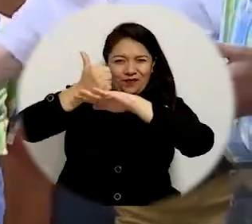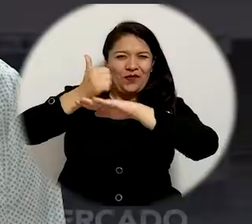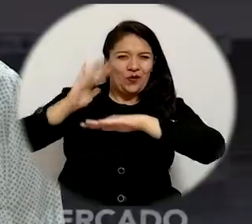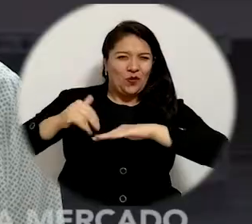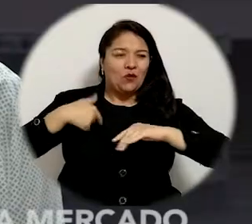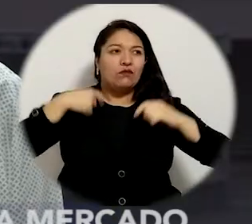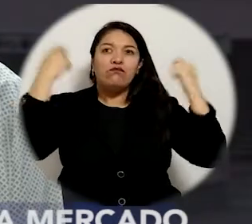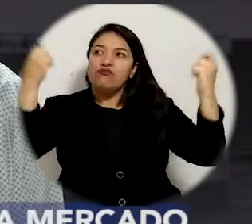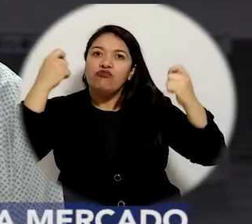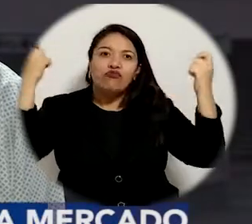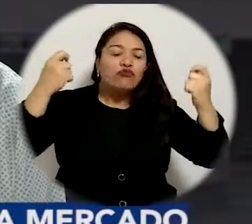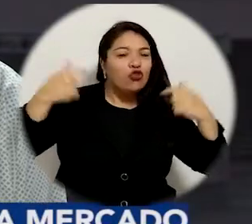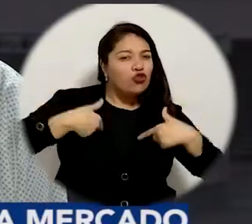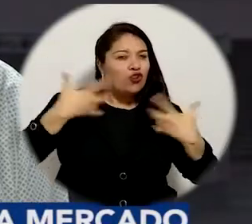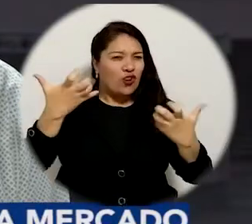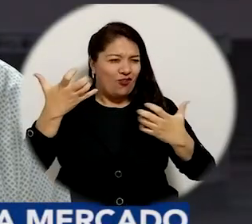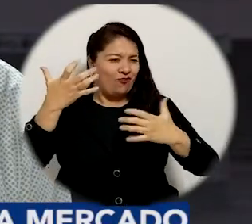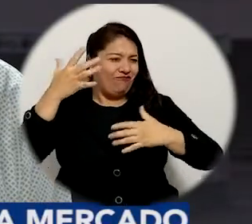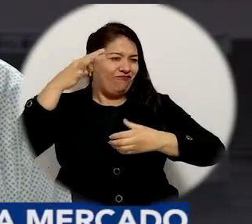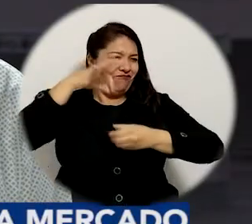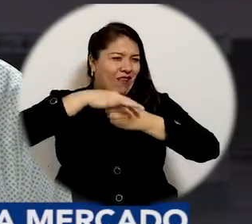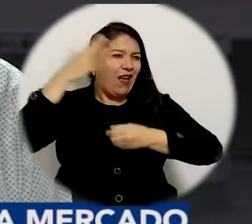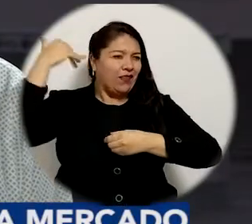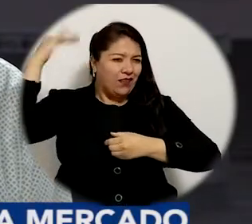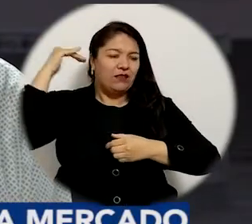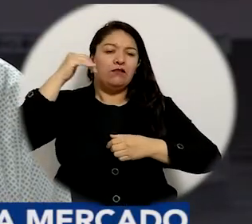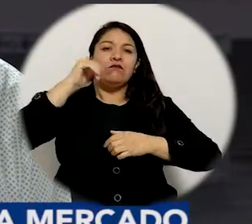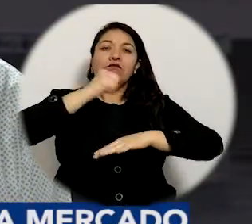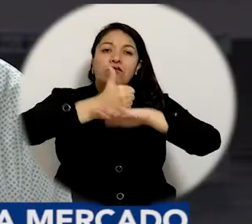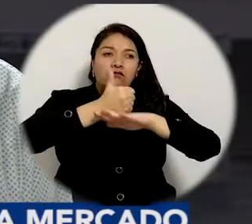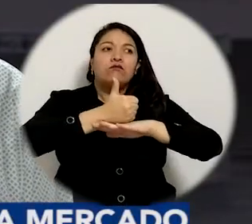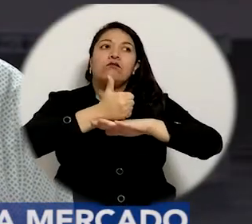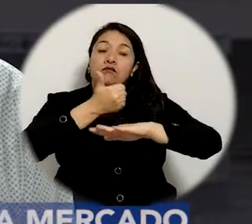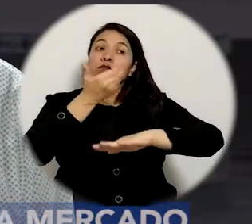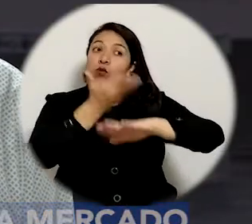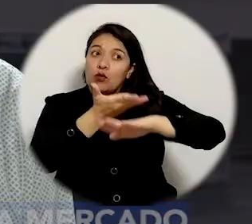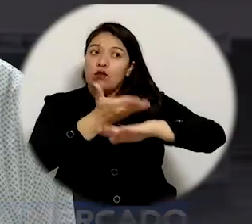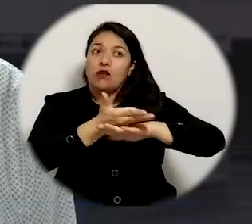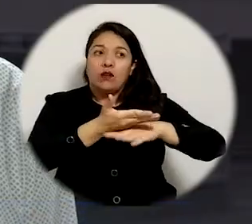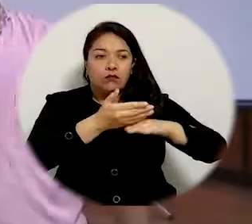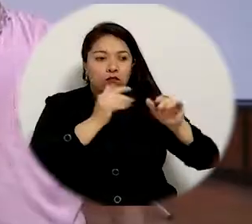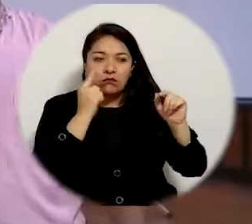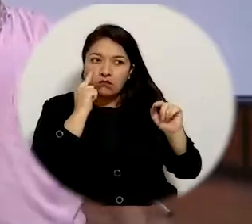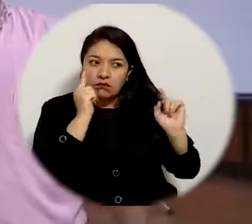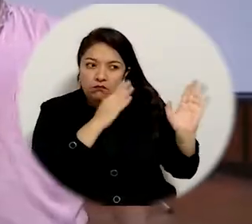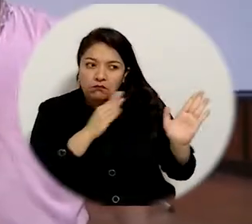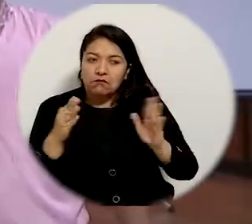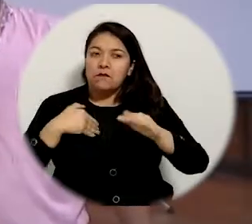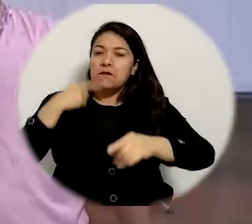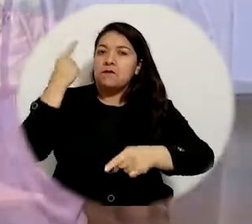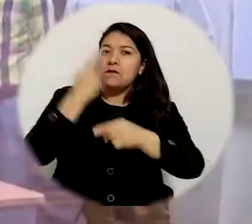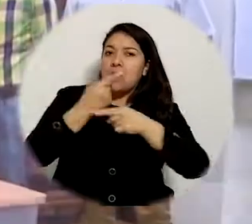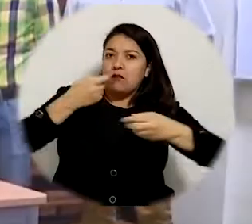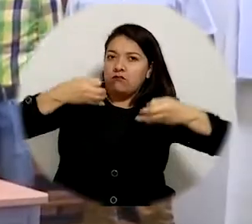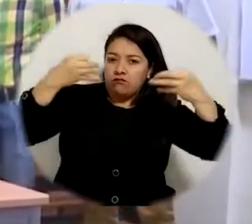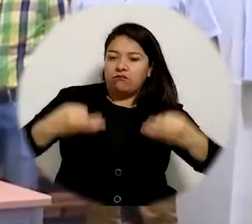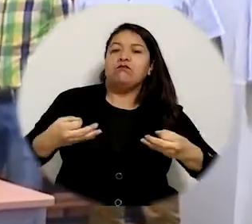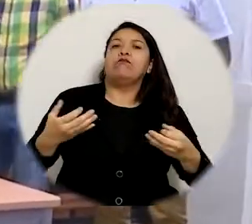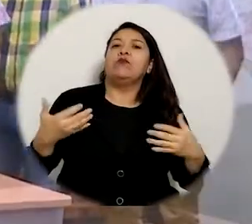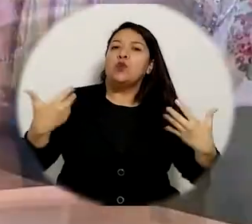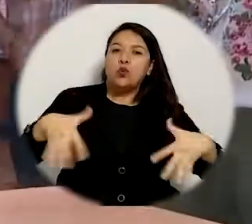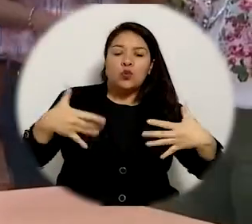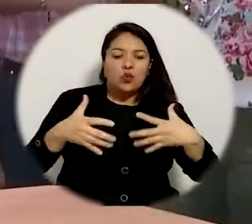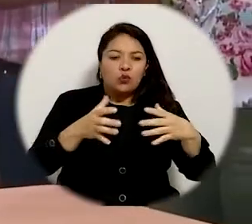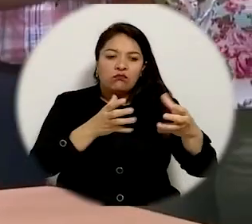hizo en su momento de campaña como rector de la Universidad del Magdalena. Entre esos los compromisos que hizo